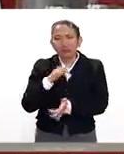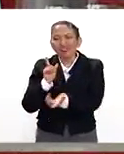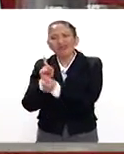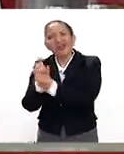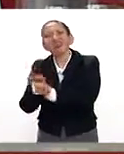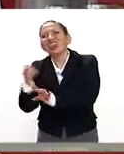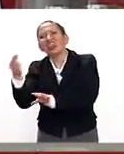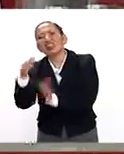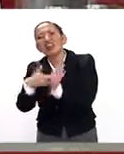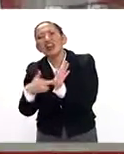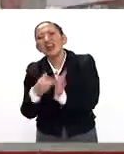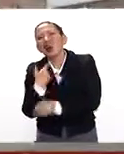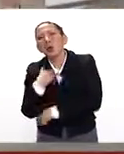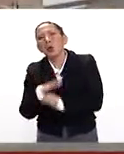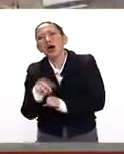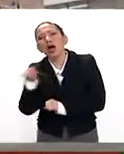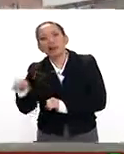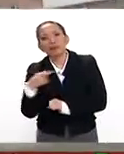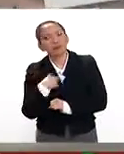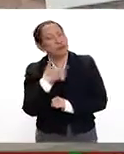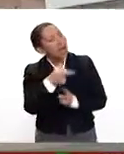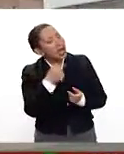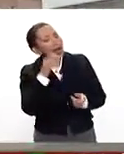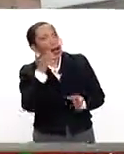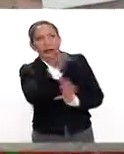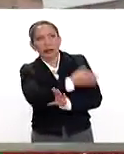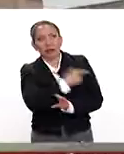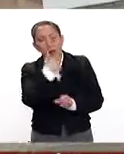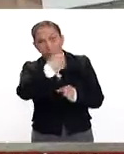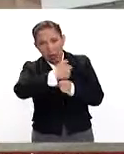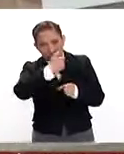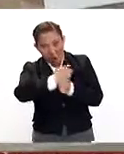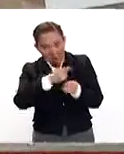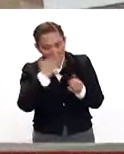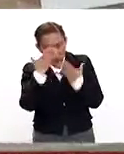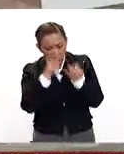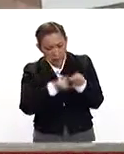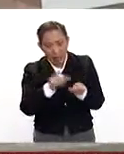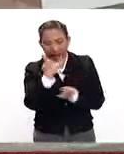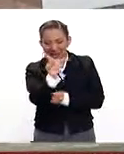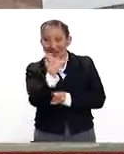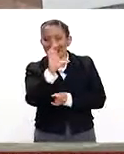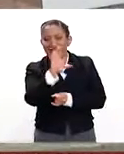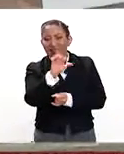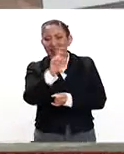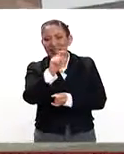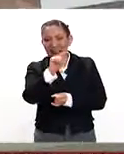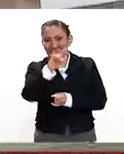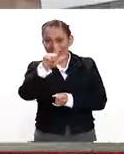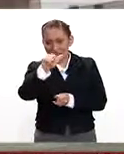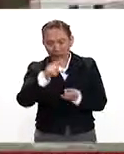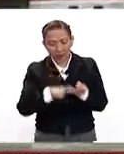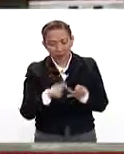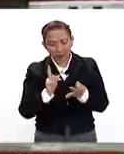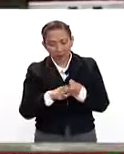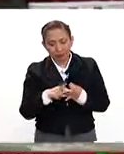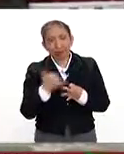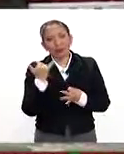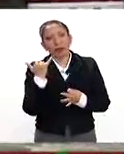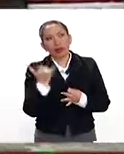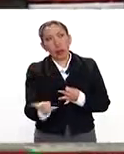pregunté qué es que se arquería. Aquellos temas pedían la primaria, la cartilla, que eso era lo primordial, y